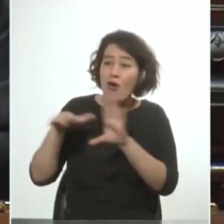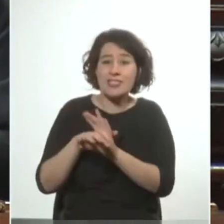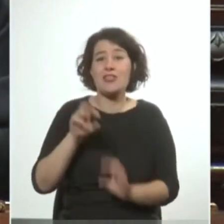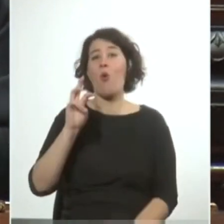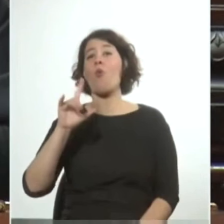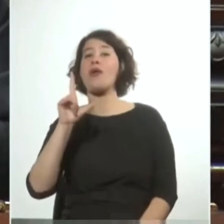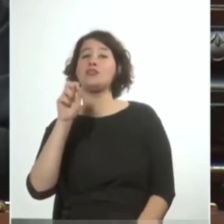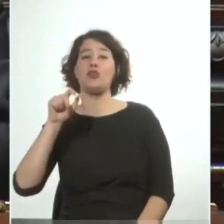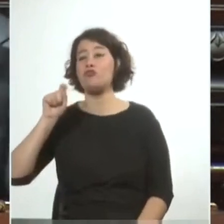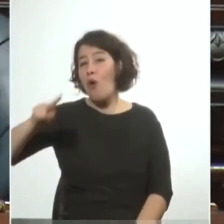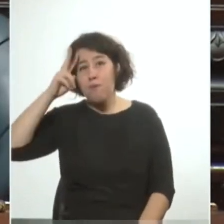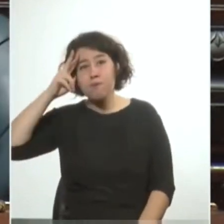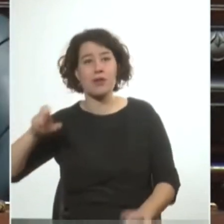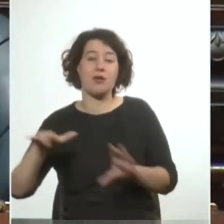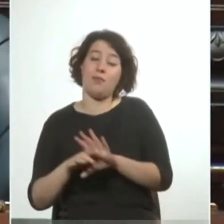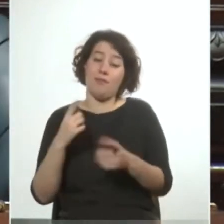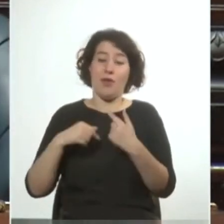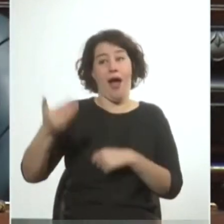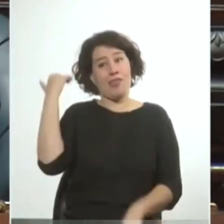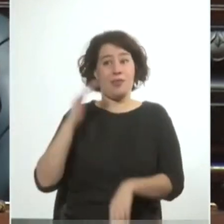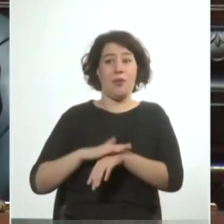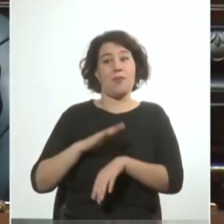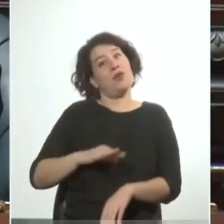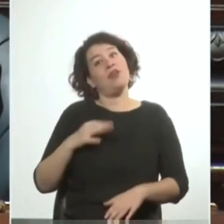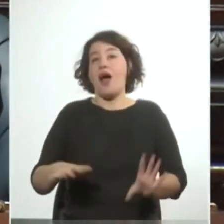Ferreira Aldunate ahora había que estar en aquellos momentos